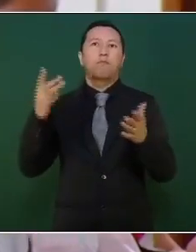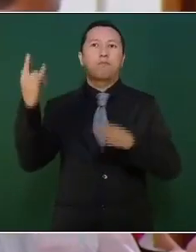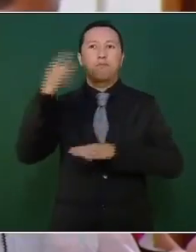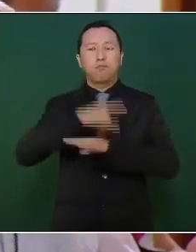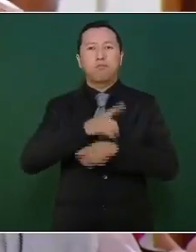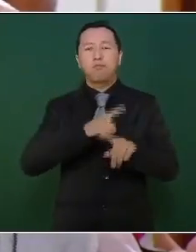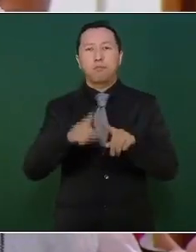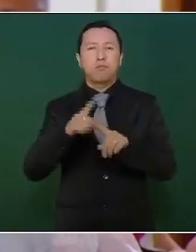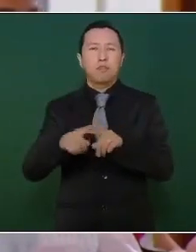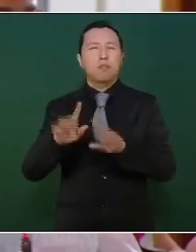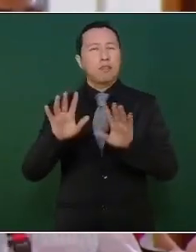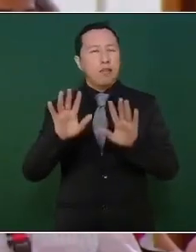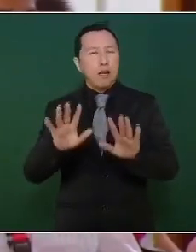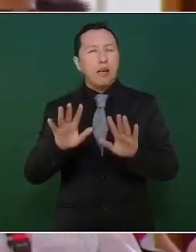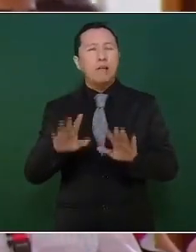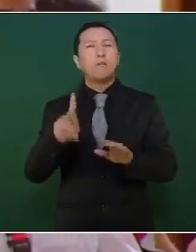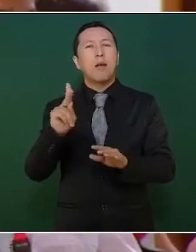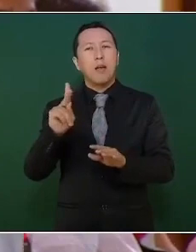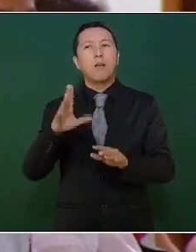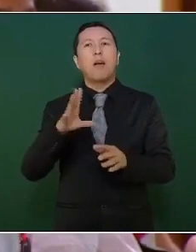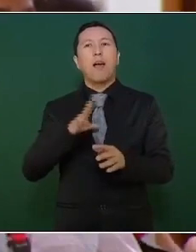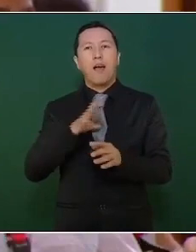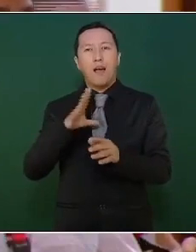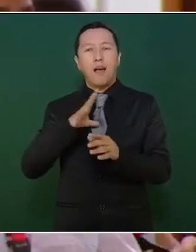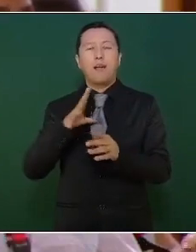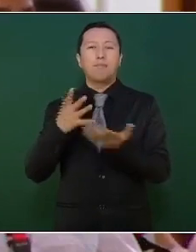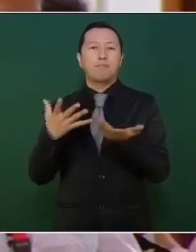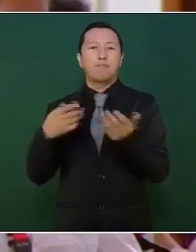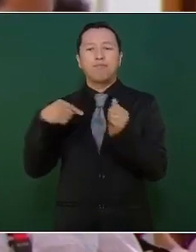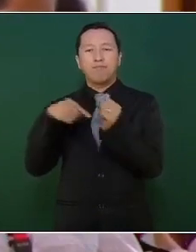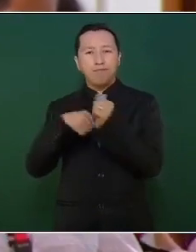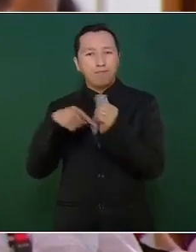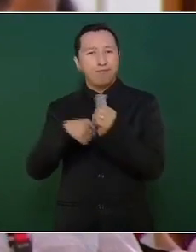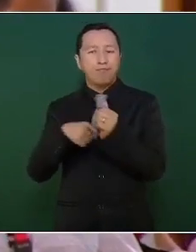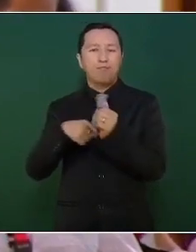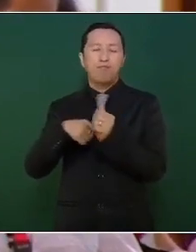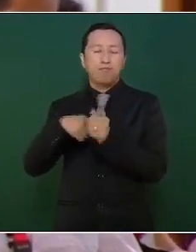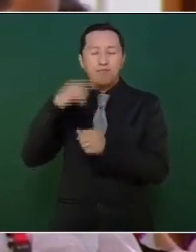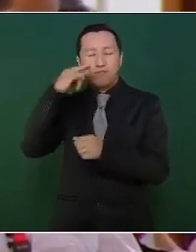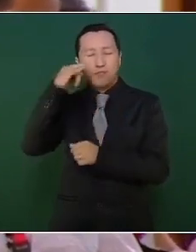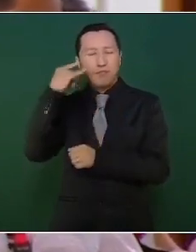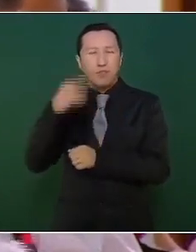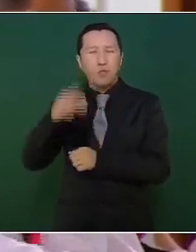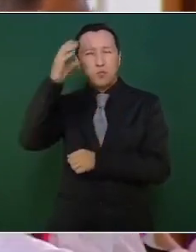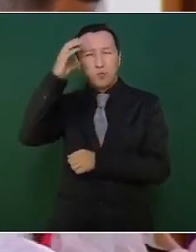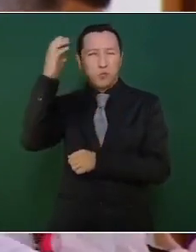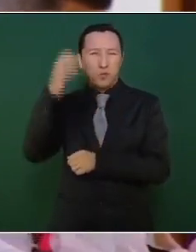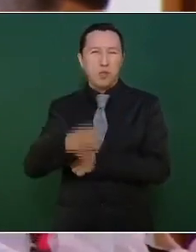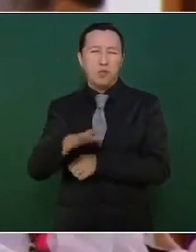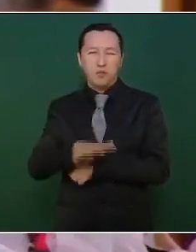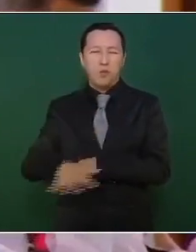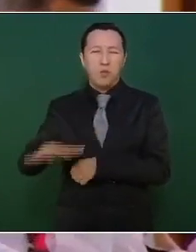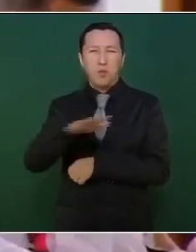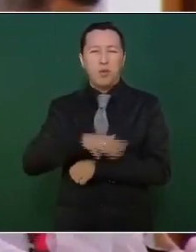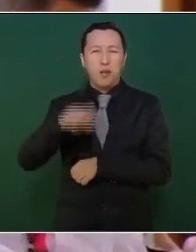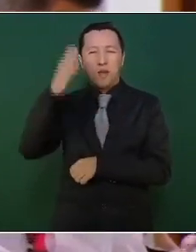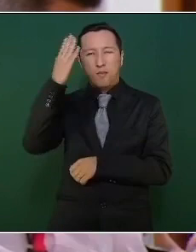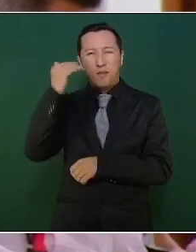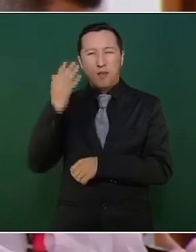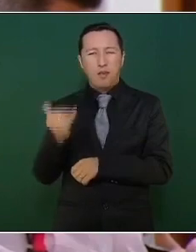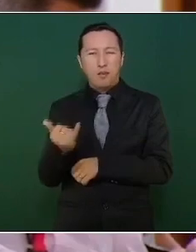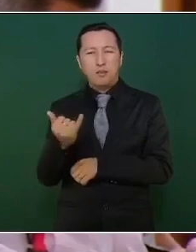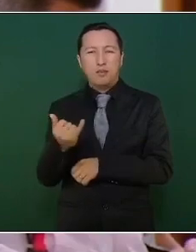abajo de eso hay una realidad muy cruel que es la que se vive y sobre todo de la zona maya. Y bueno, estamos acostumbrados, pero